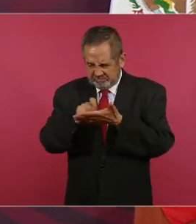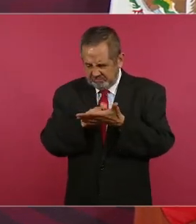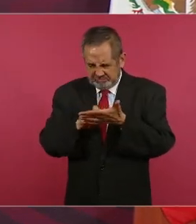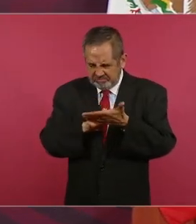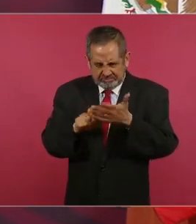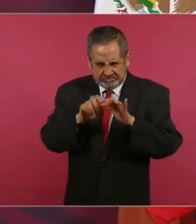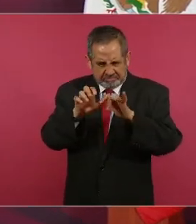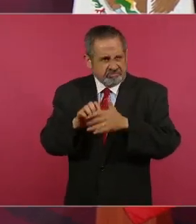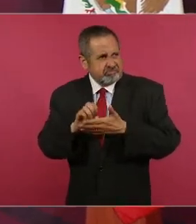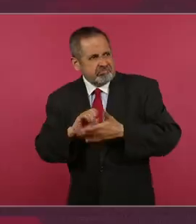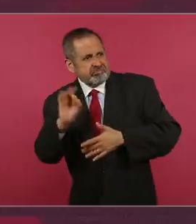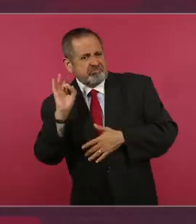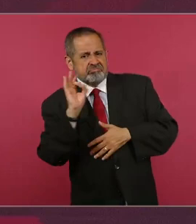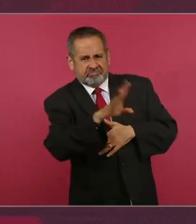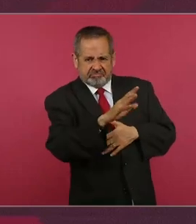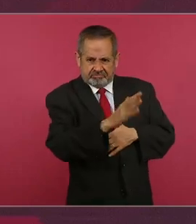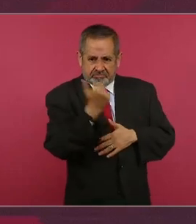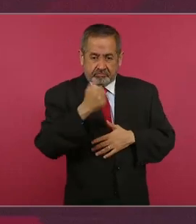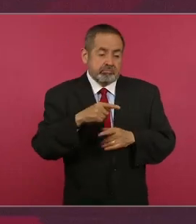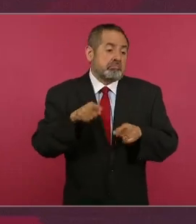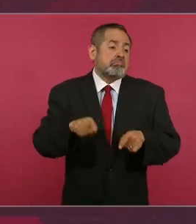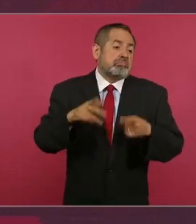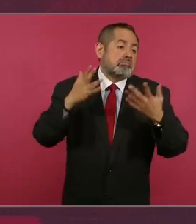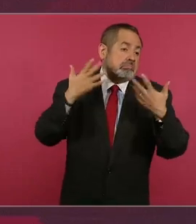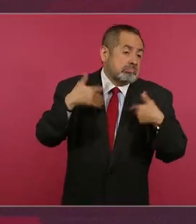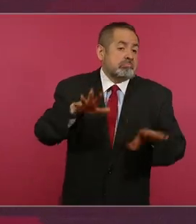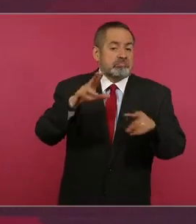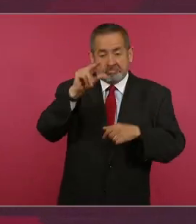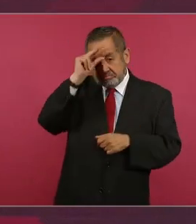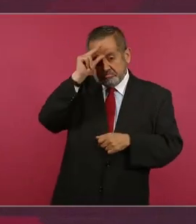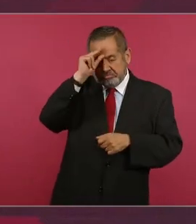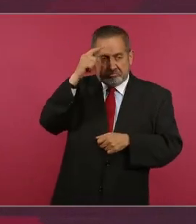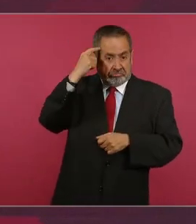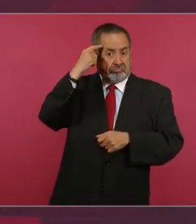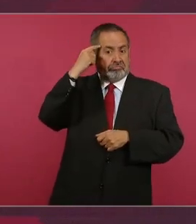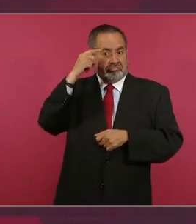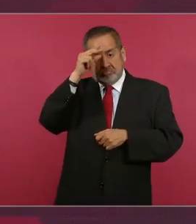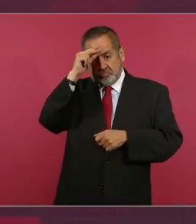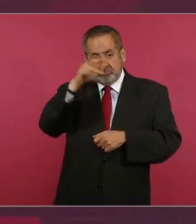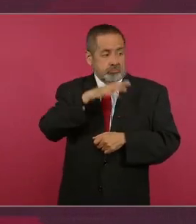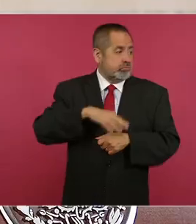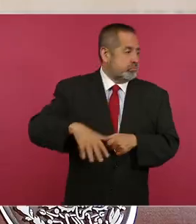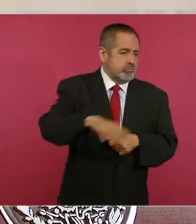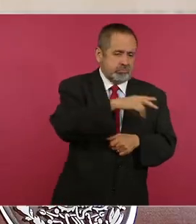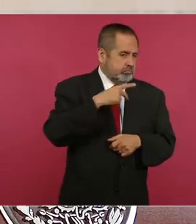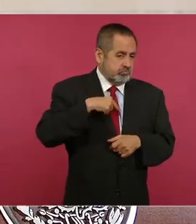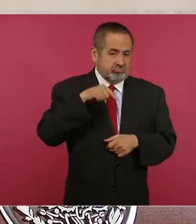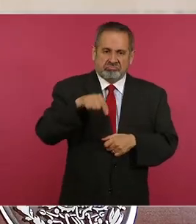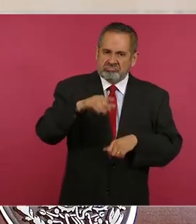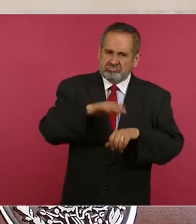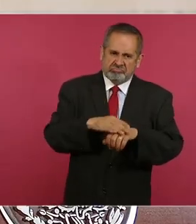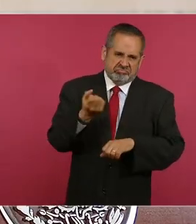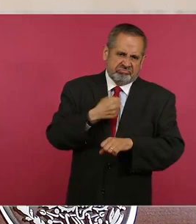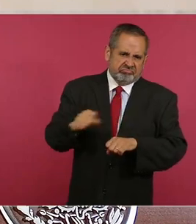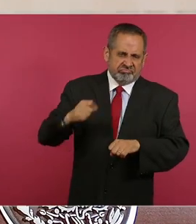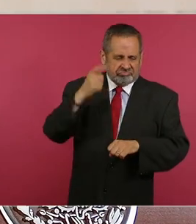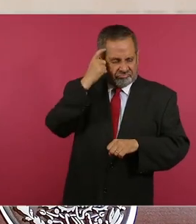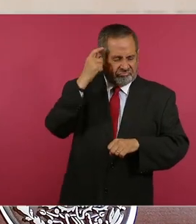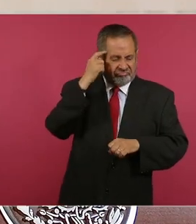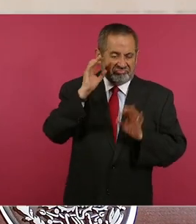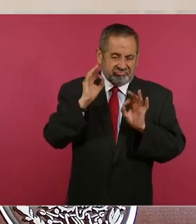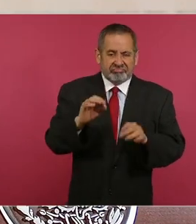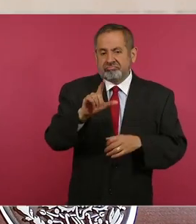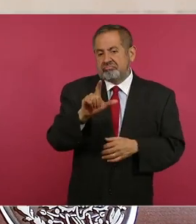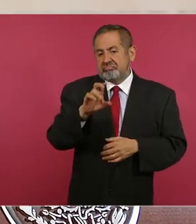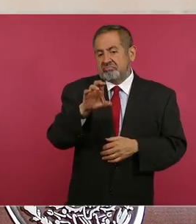el más inteligente de todos los conservadores,